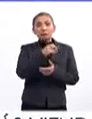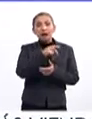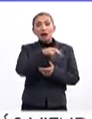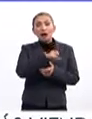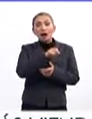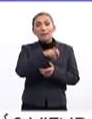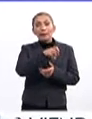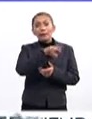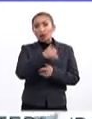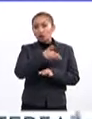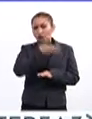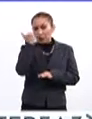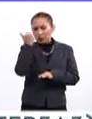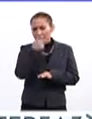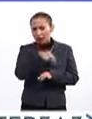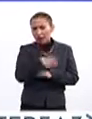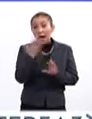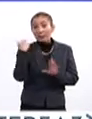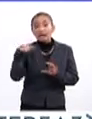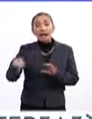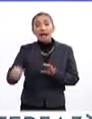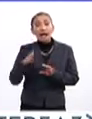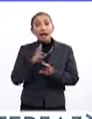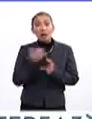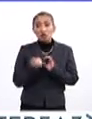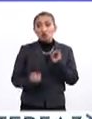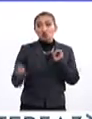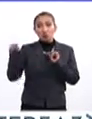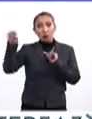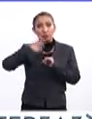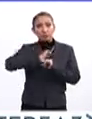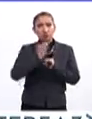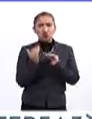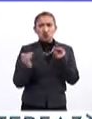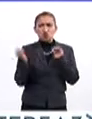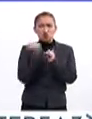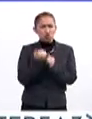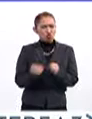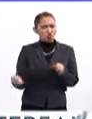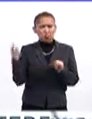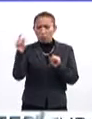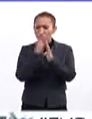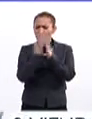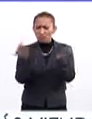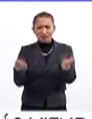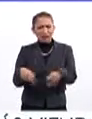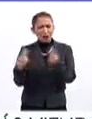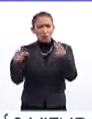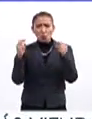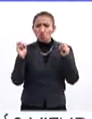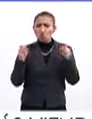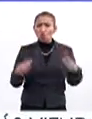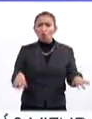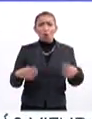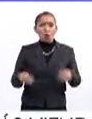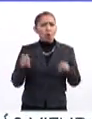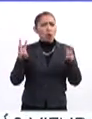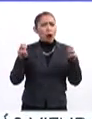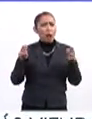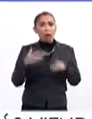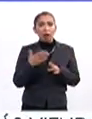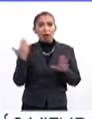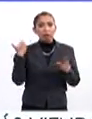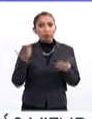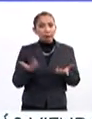Yo no sabía el dato de que ella fue también un bestseller en España, la publican en España y fue así como ¡guau! ¿En qué